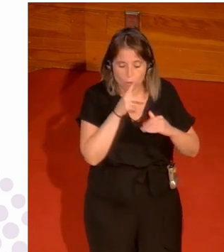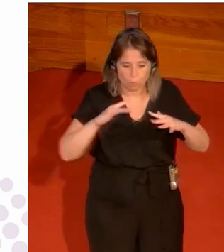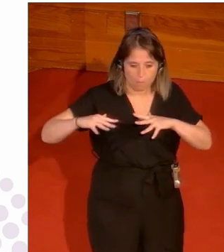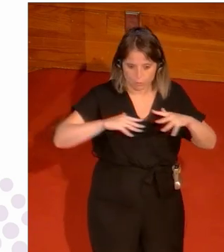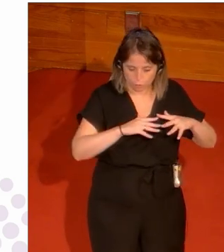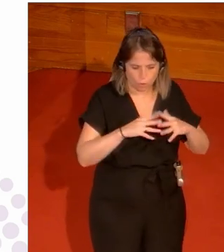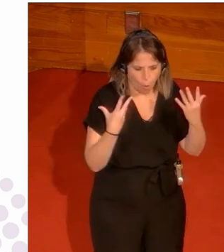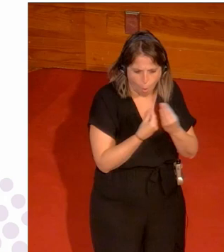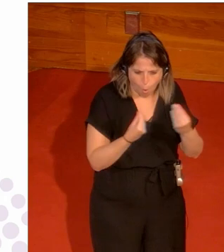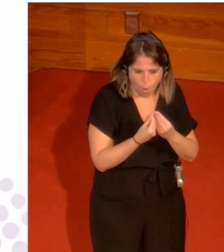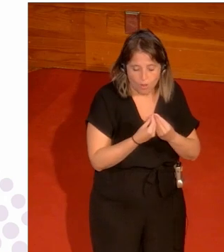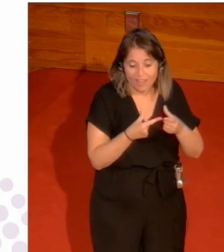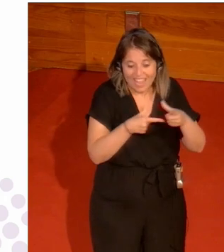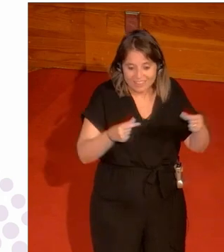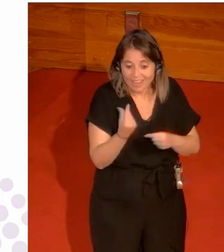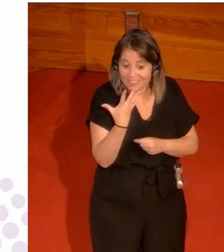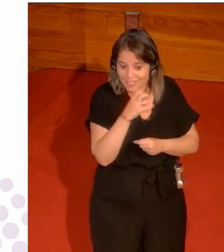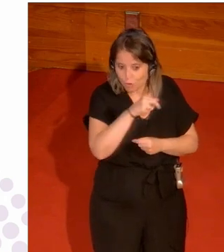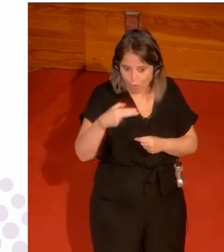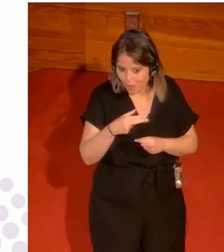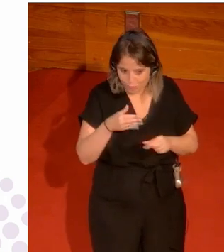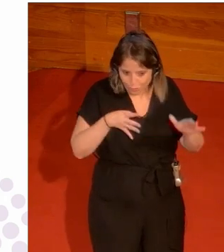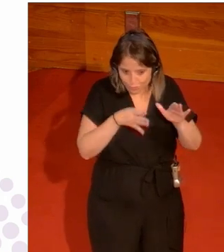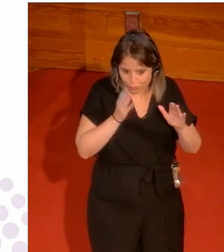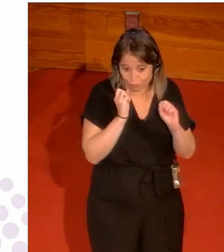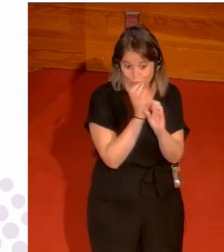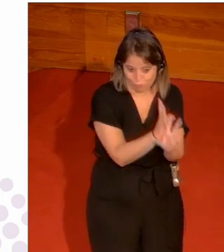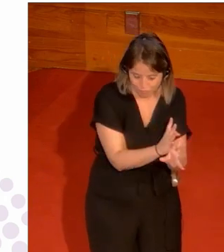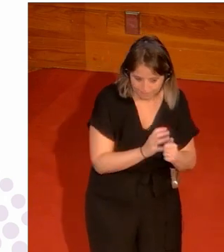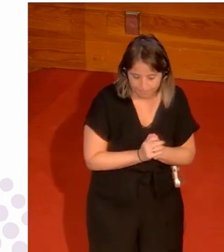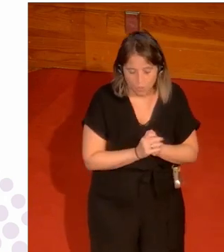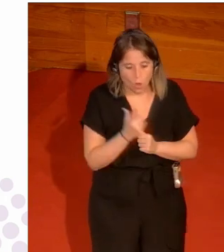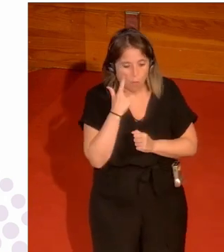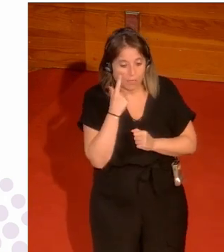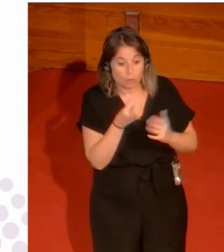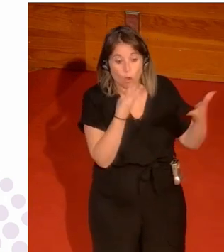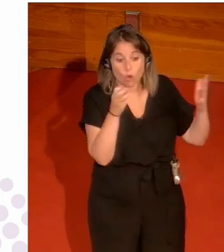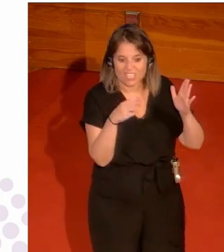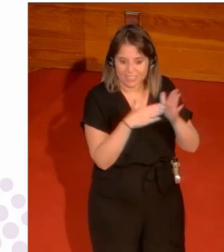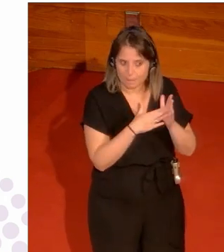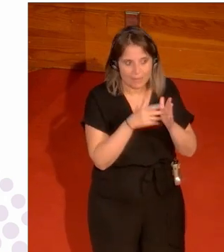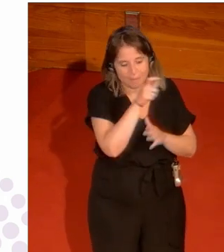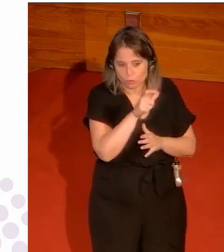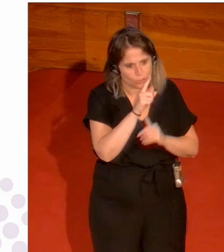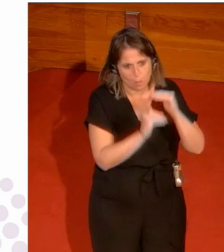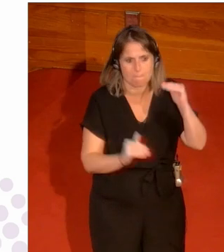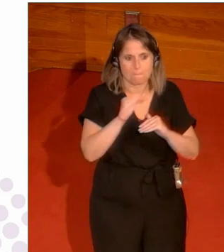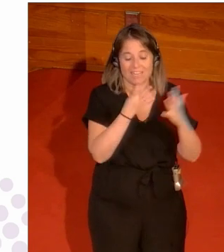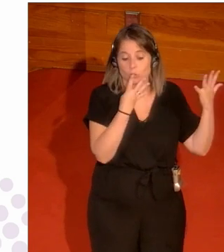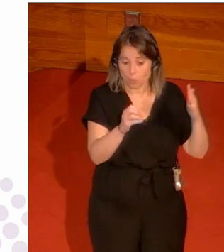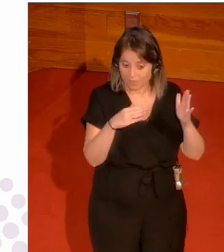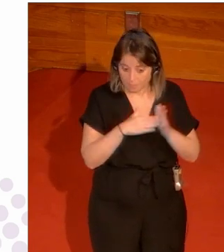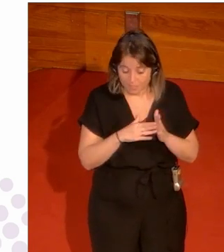y efectivamente entradas a 5 euros y se llena o el pique de vamos a ver si batimos en vez de 80.000 a ver si van 90.000 pero